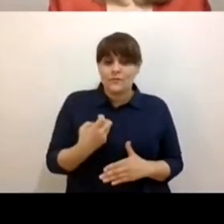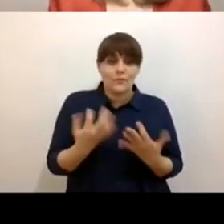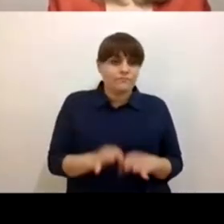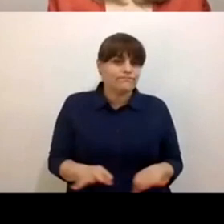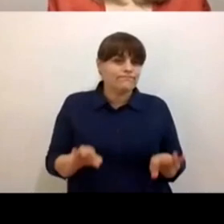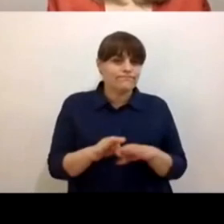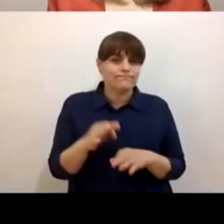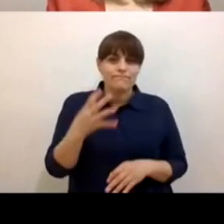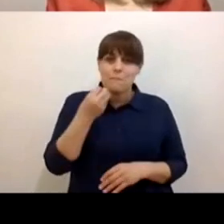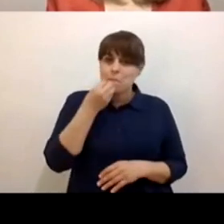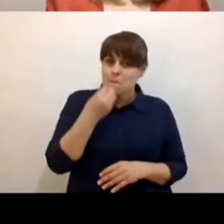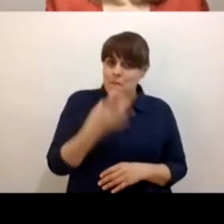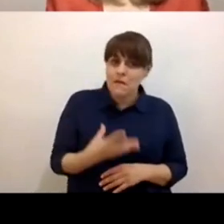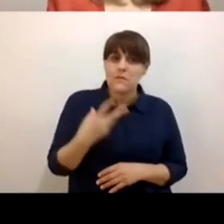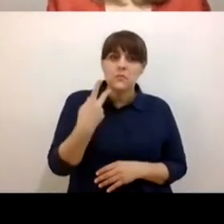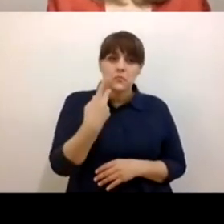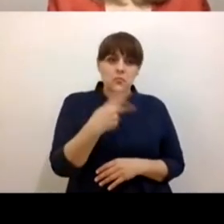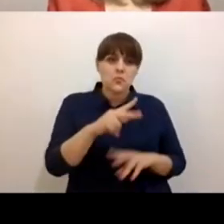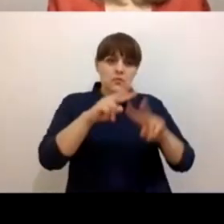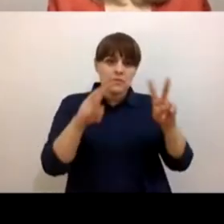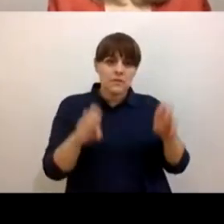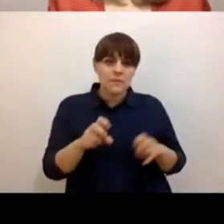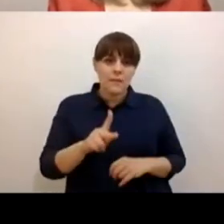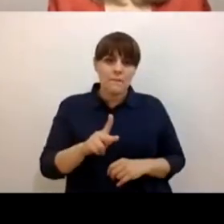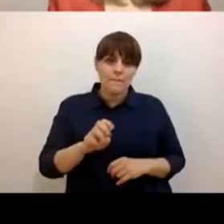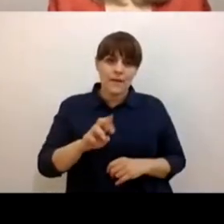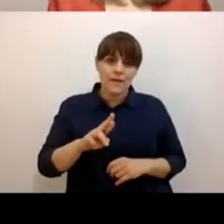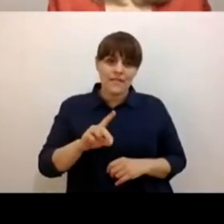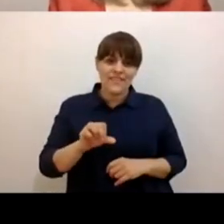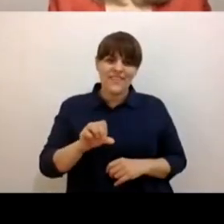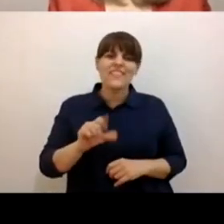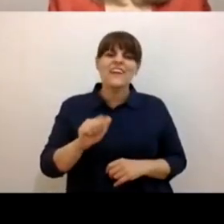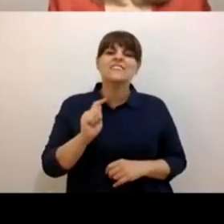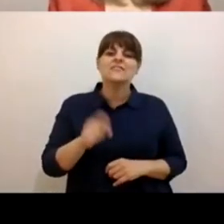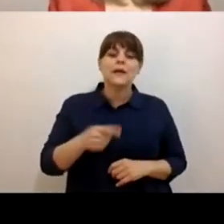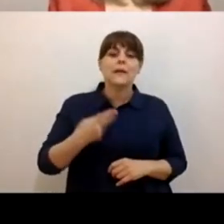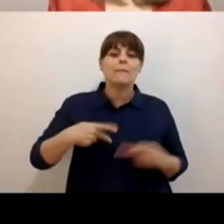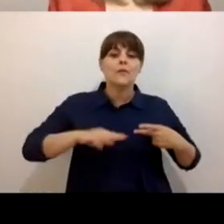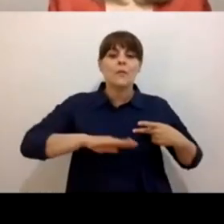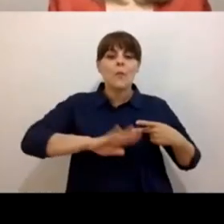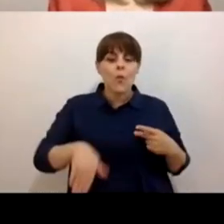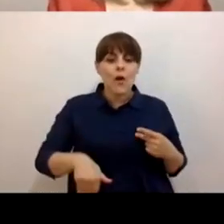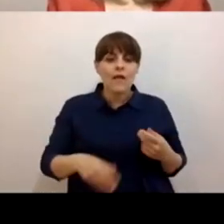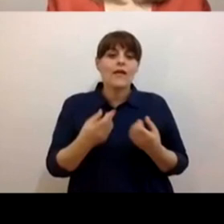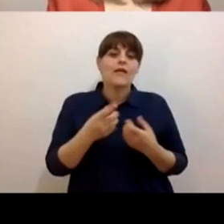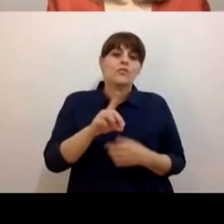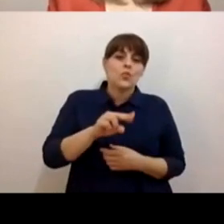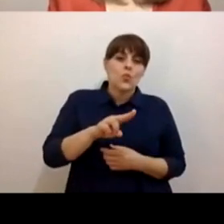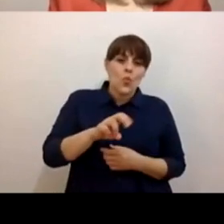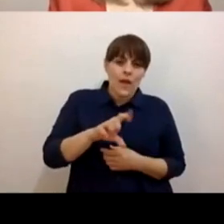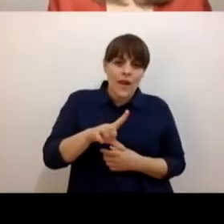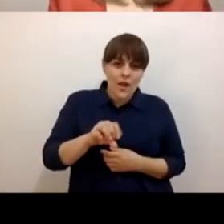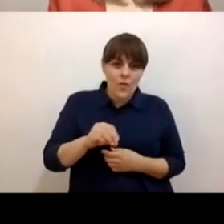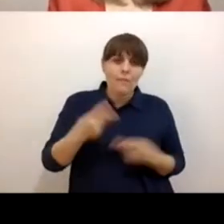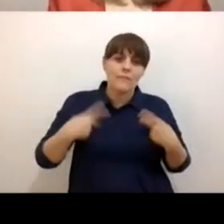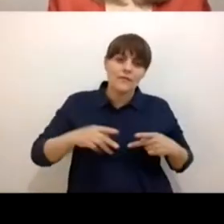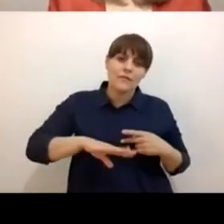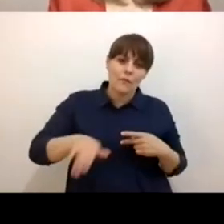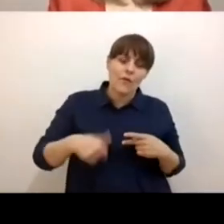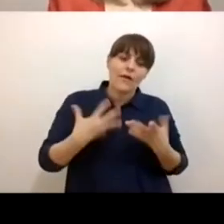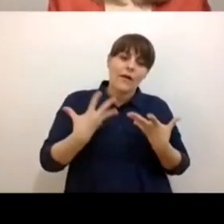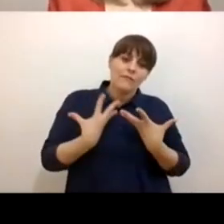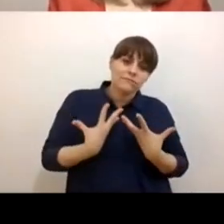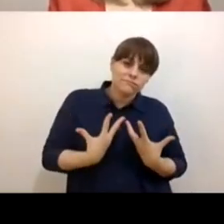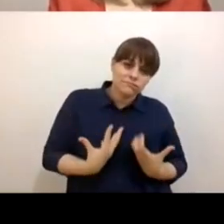hayas trabajado este tema de pérdida, de duelo, seguramente nos vas a poder iluminar mucho. Muchas